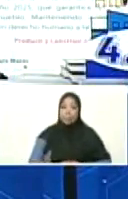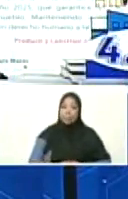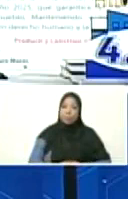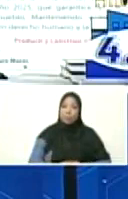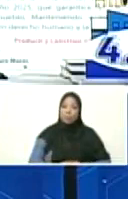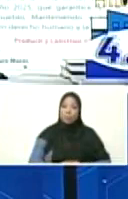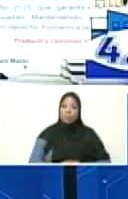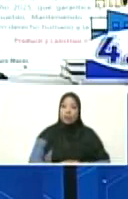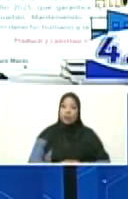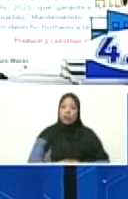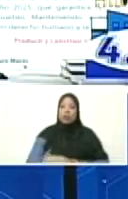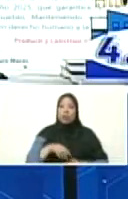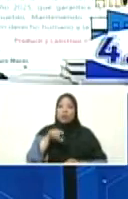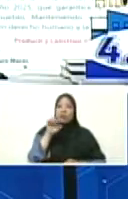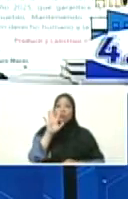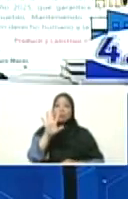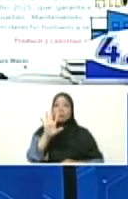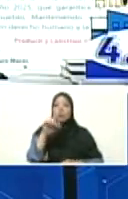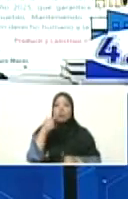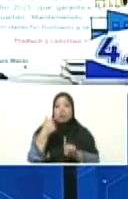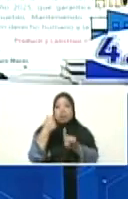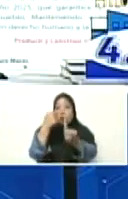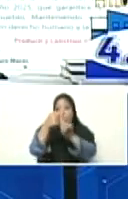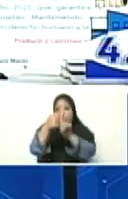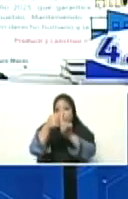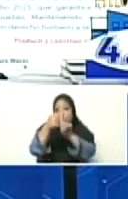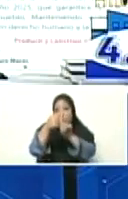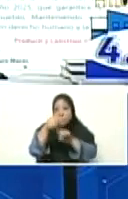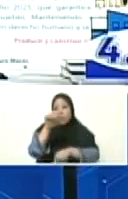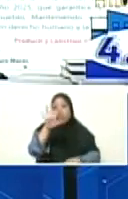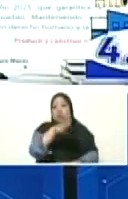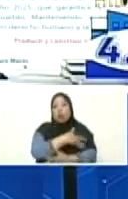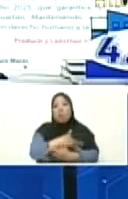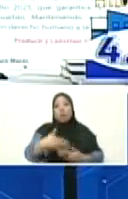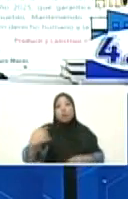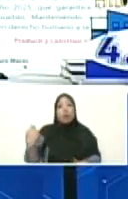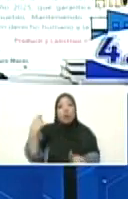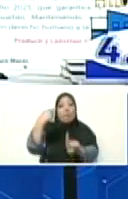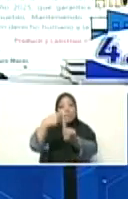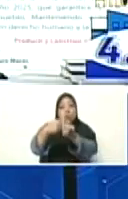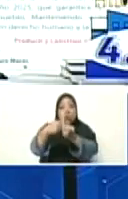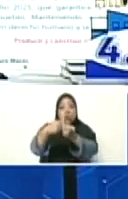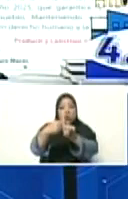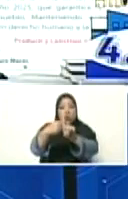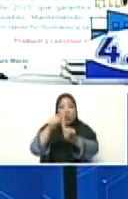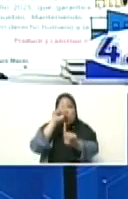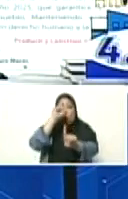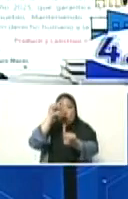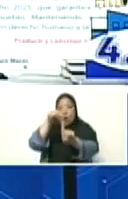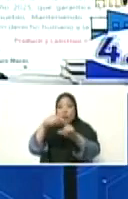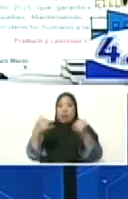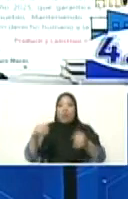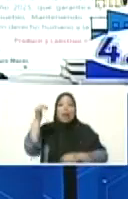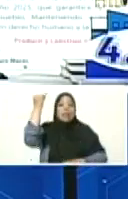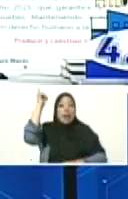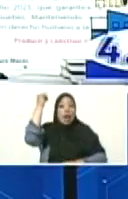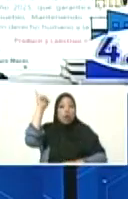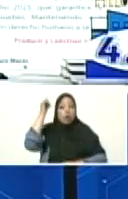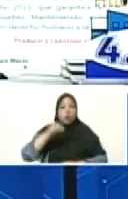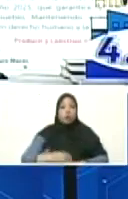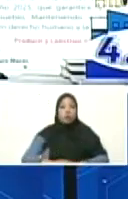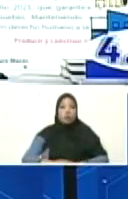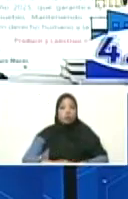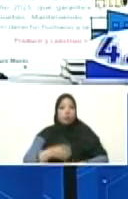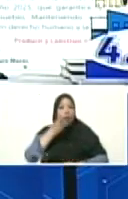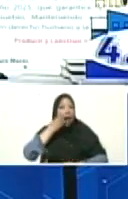más 5 plus 5 millones plus rumbo estamos ahora en Yaracuy vamos a ver esta